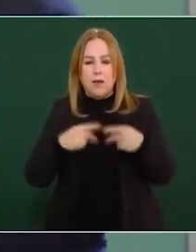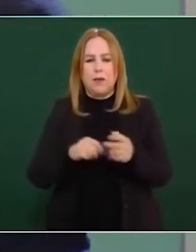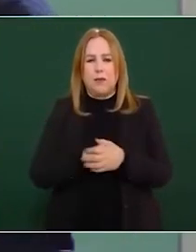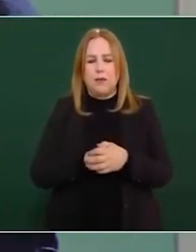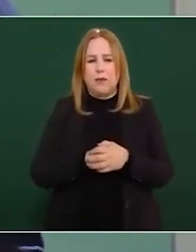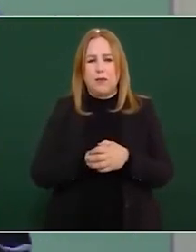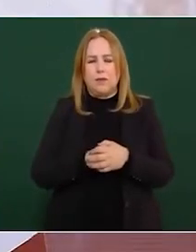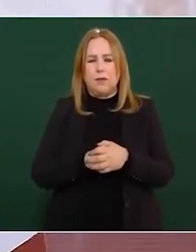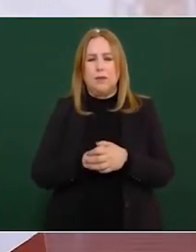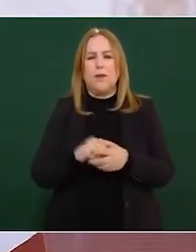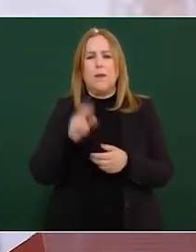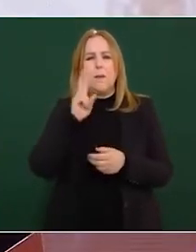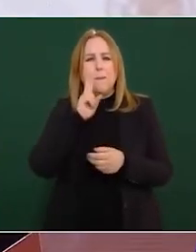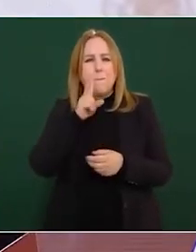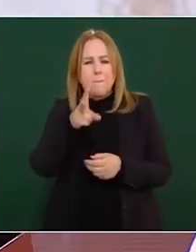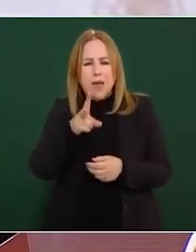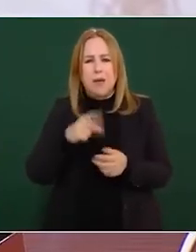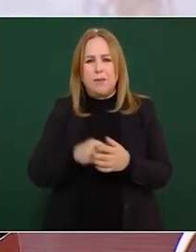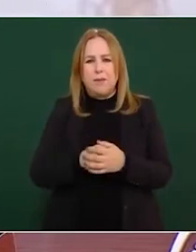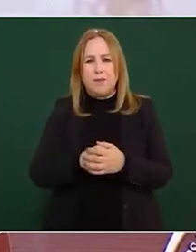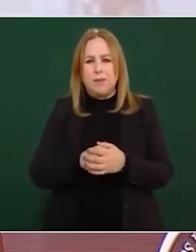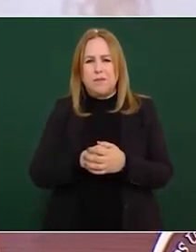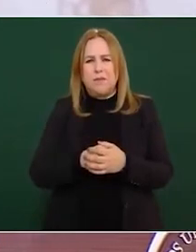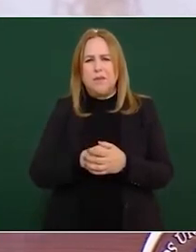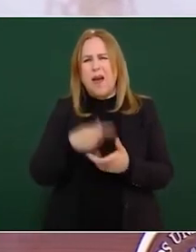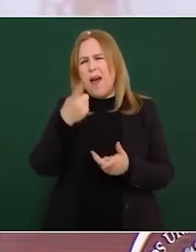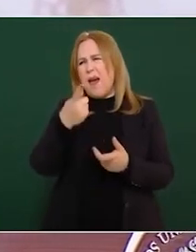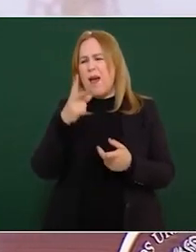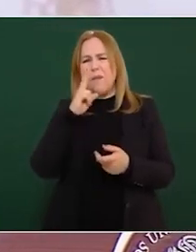llegara a la conclusión de que todos somos iguales